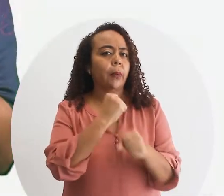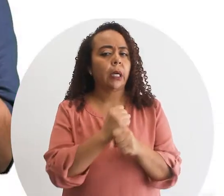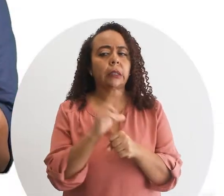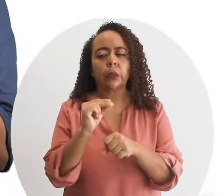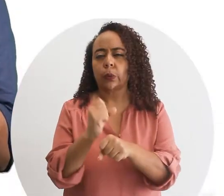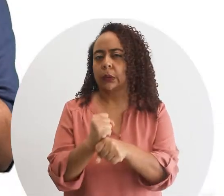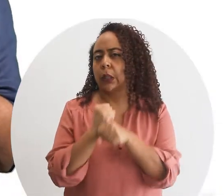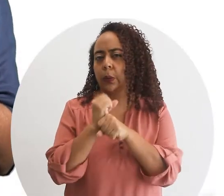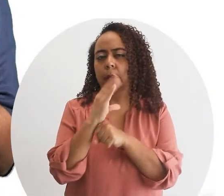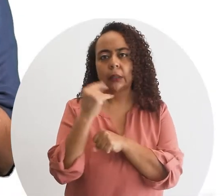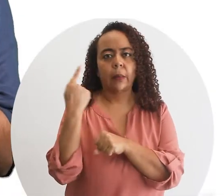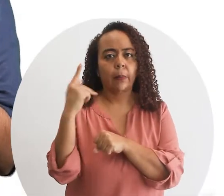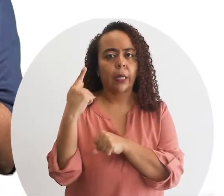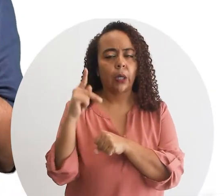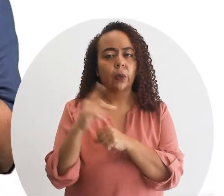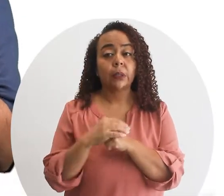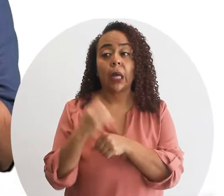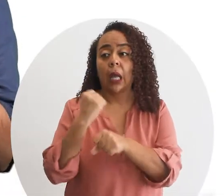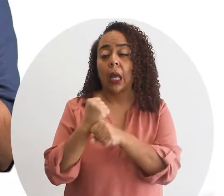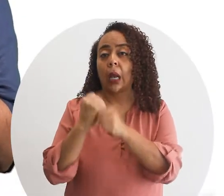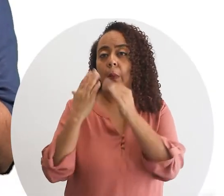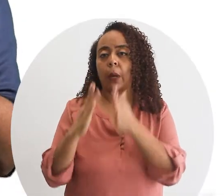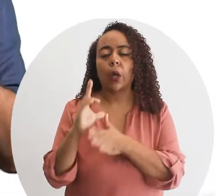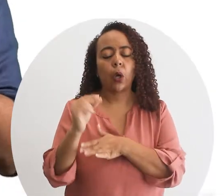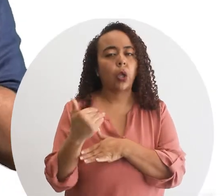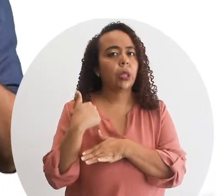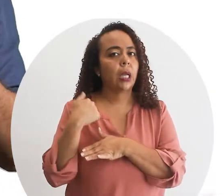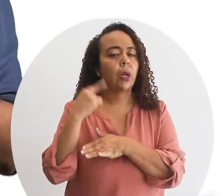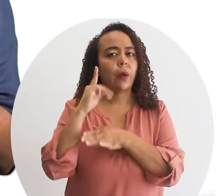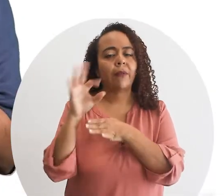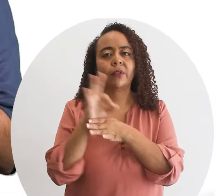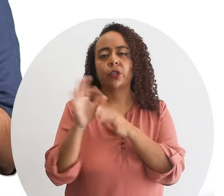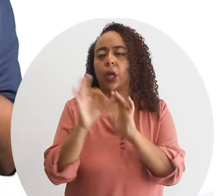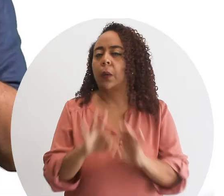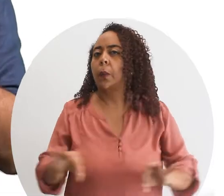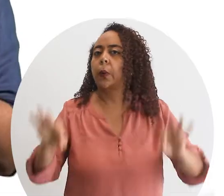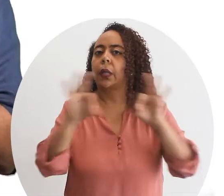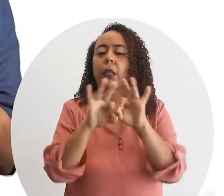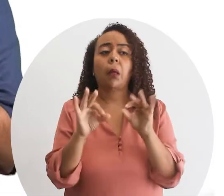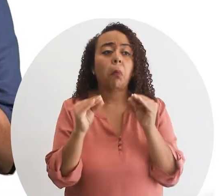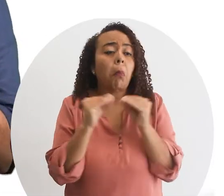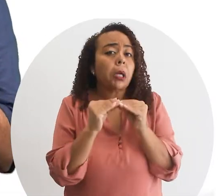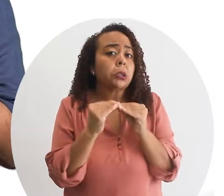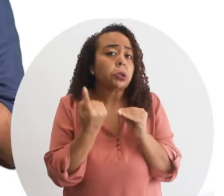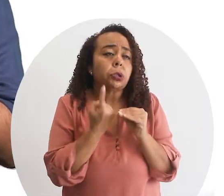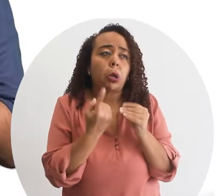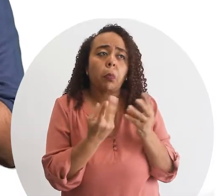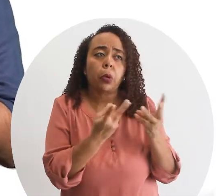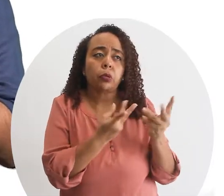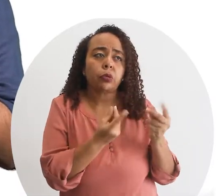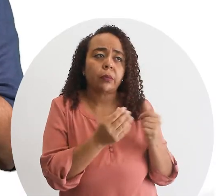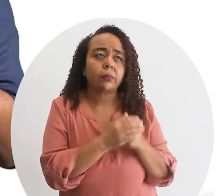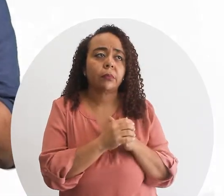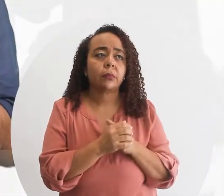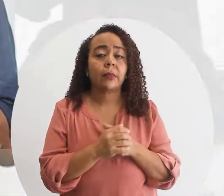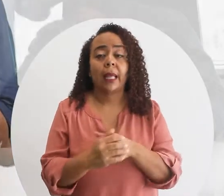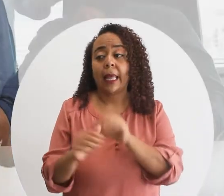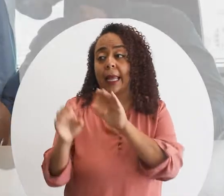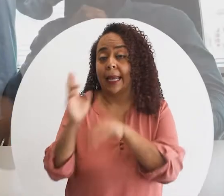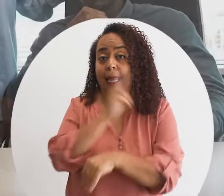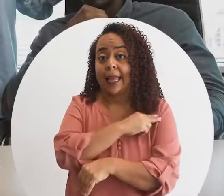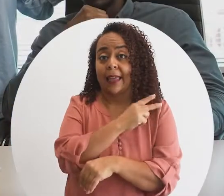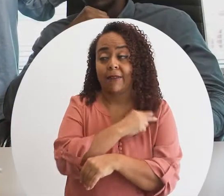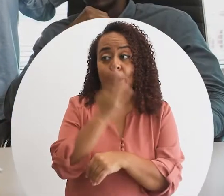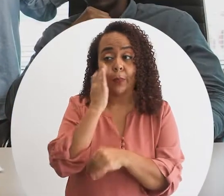comúnmente inseguras y peligrosas el empleado o empleada no tenían un papel importante más allá de la producción el jefe